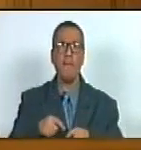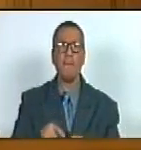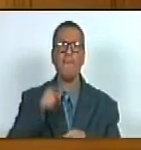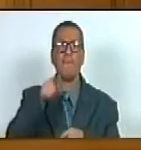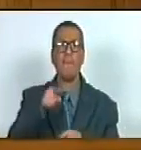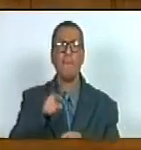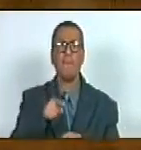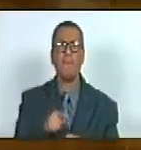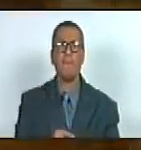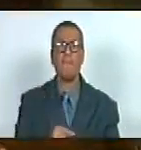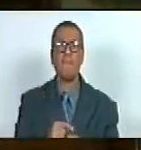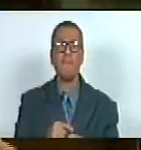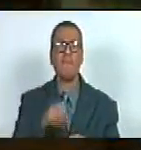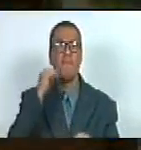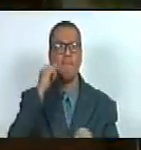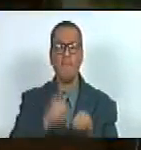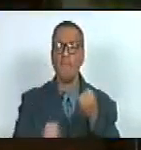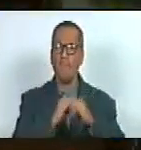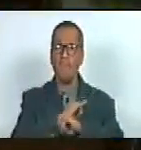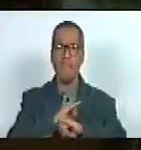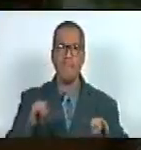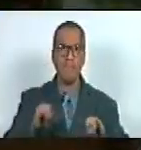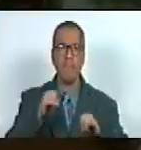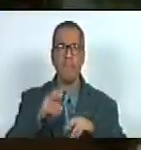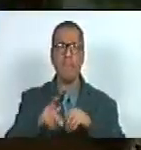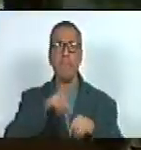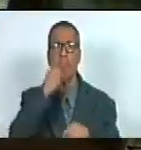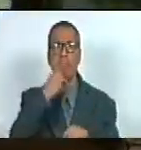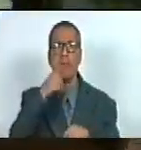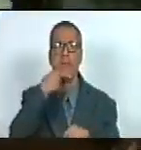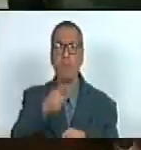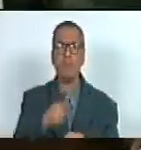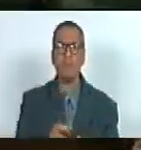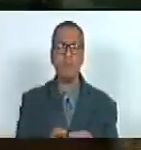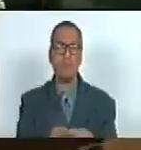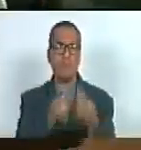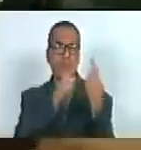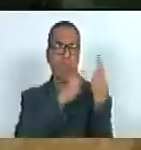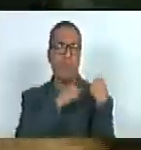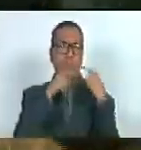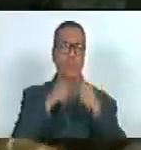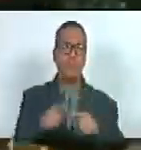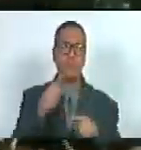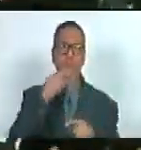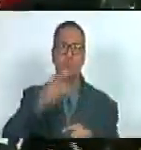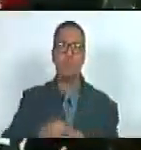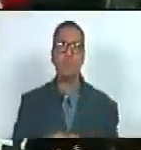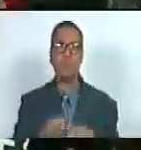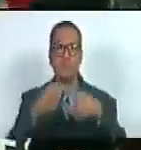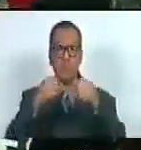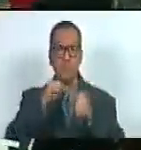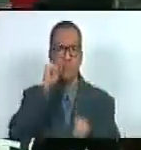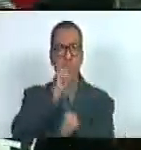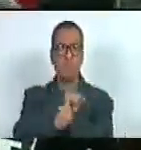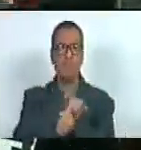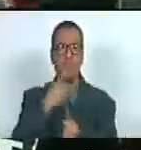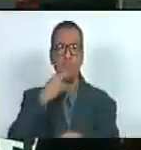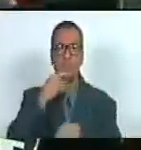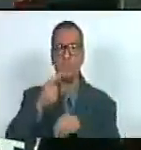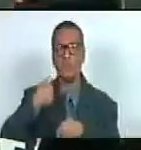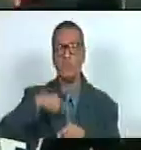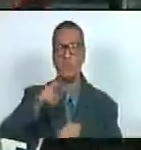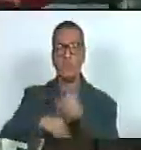inhabilitación política e imposición de responsabilidades penales a que haya lugar